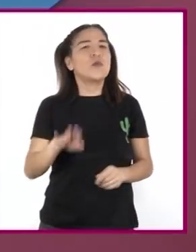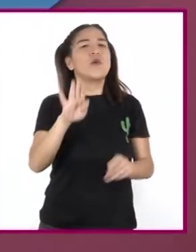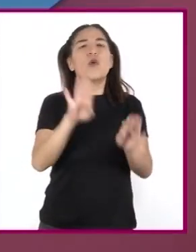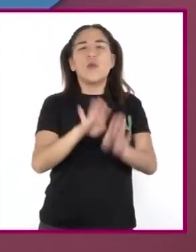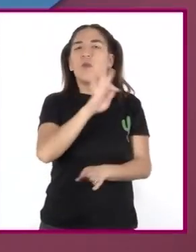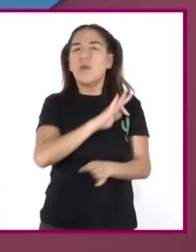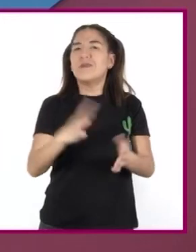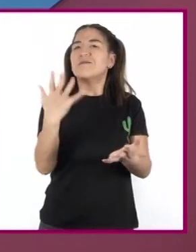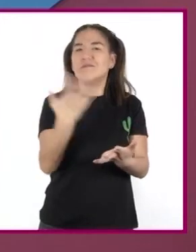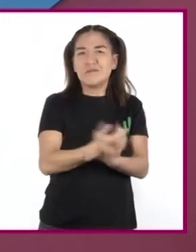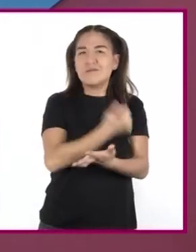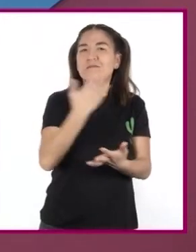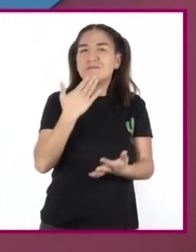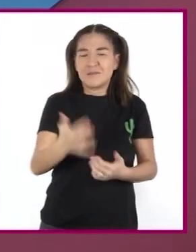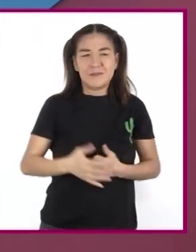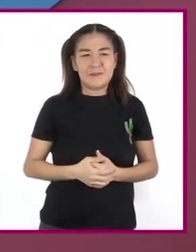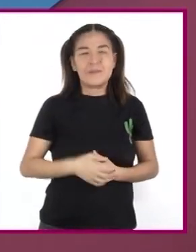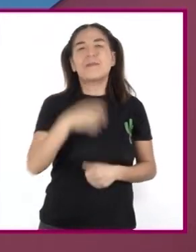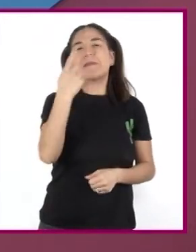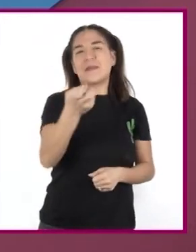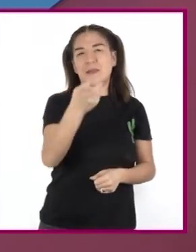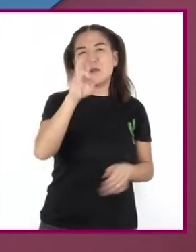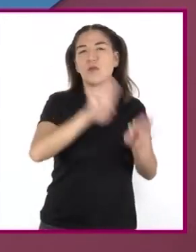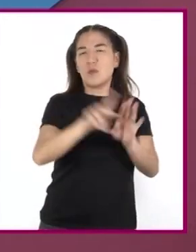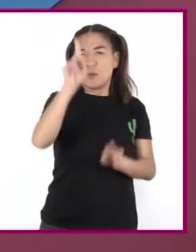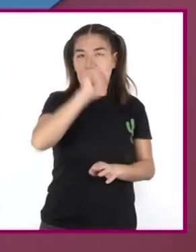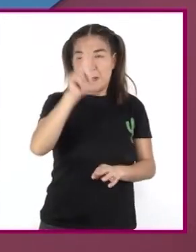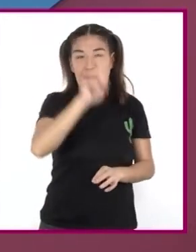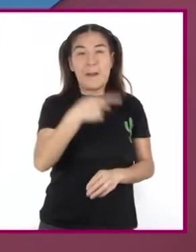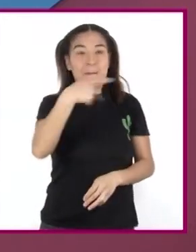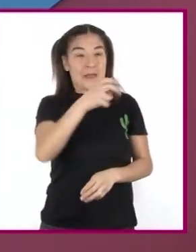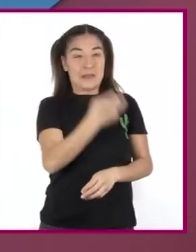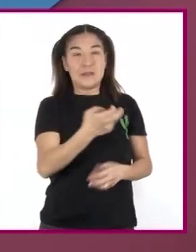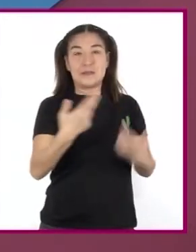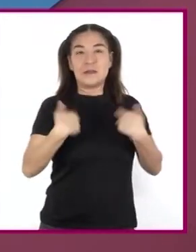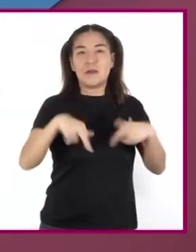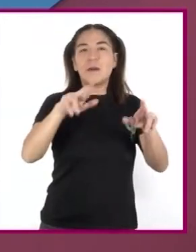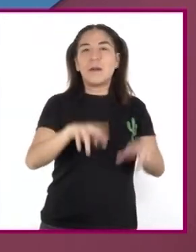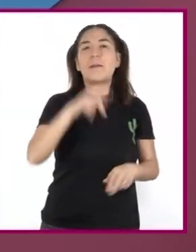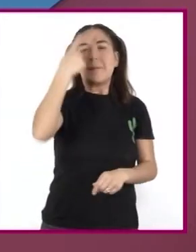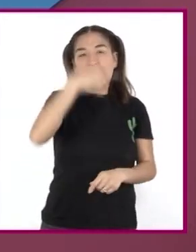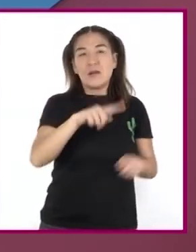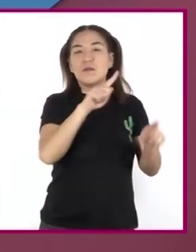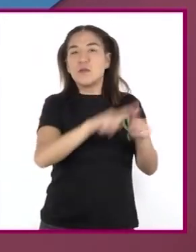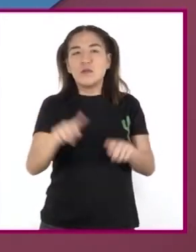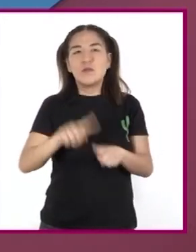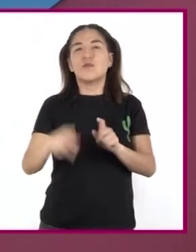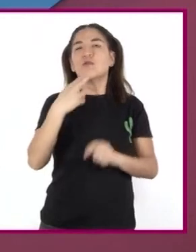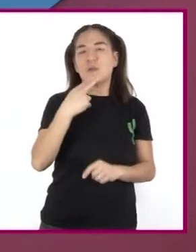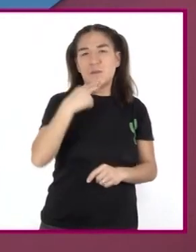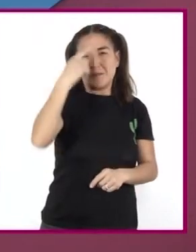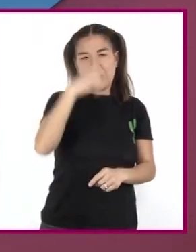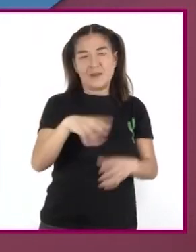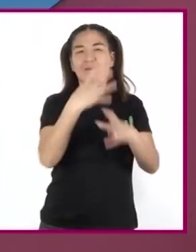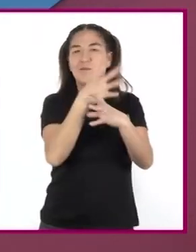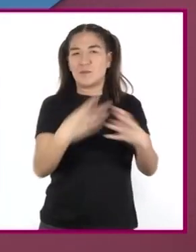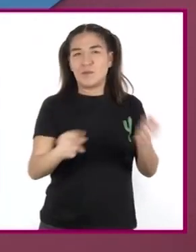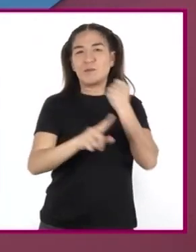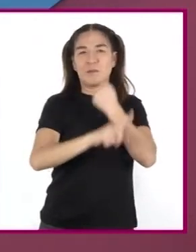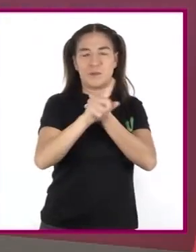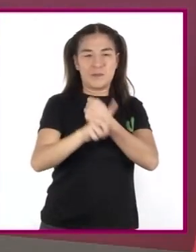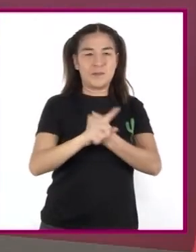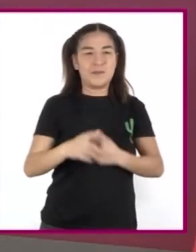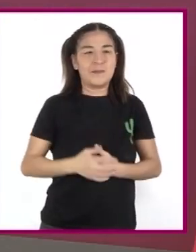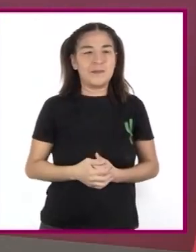revisados Son algunas sugerencias Pero no representan Maneras únicas De llegar A la solución De conflictos